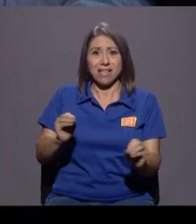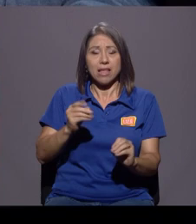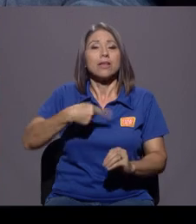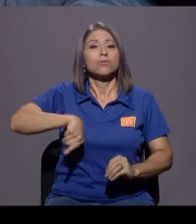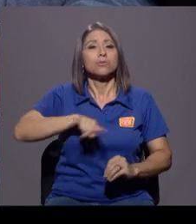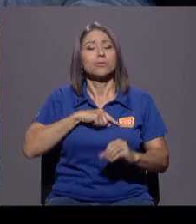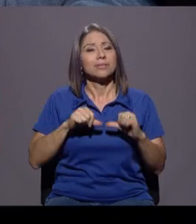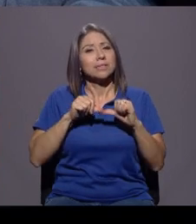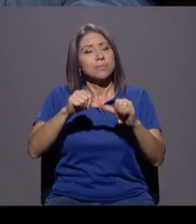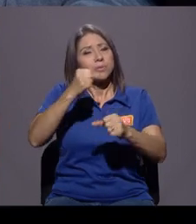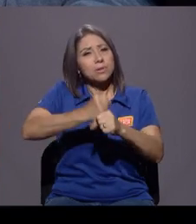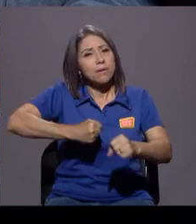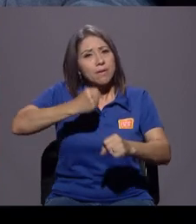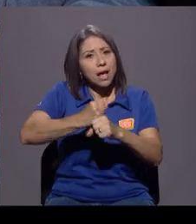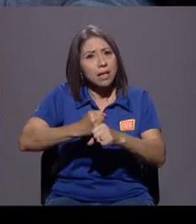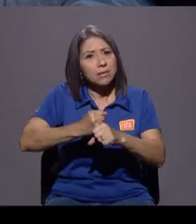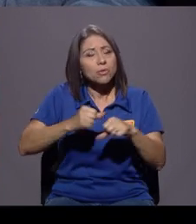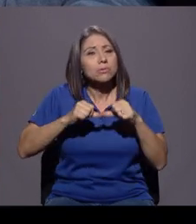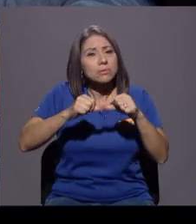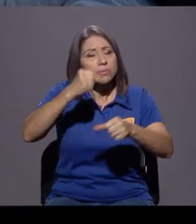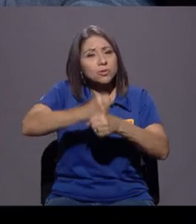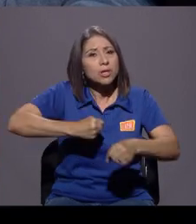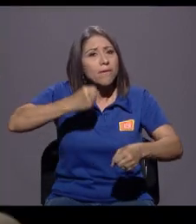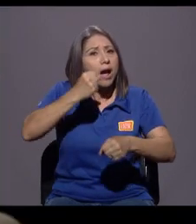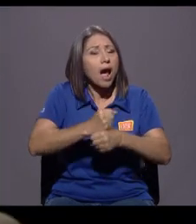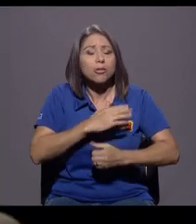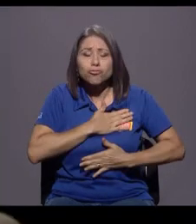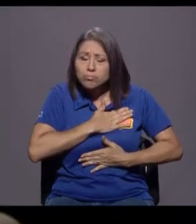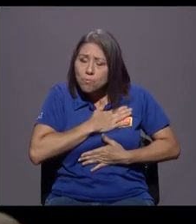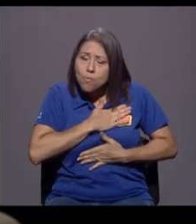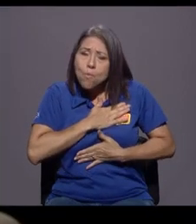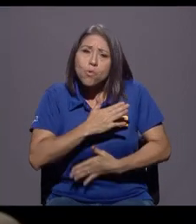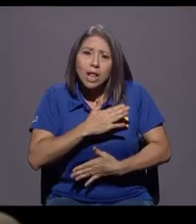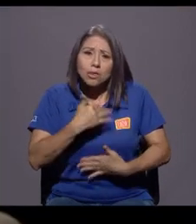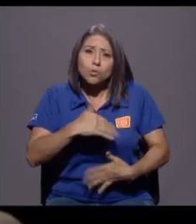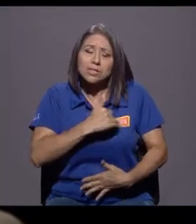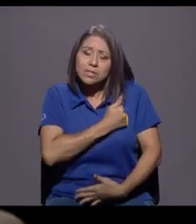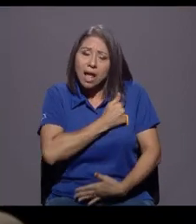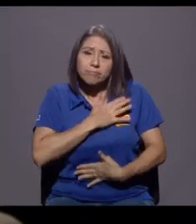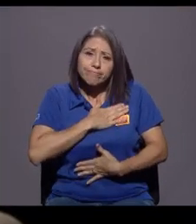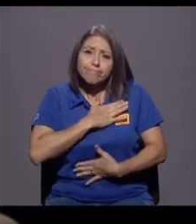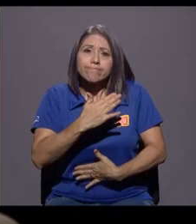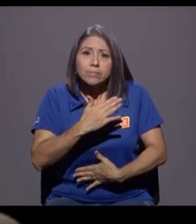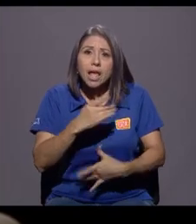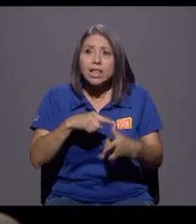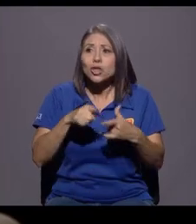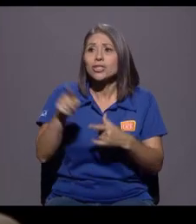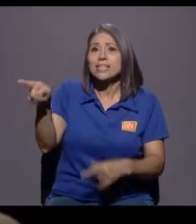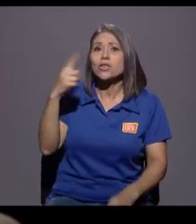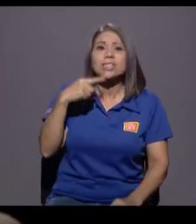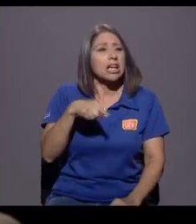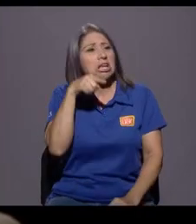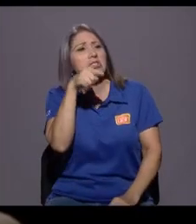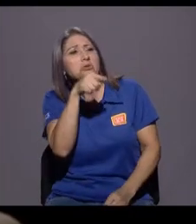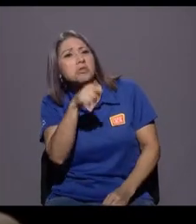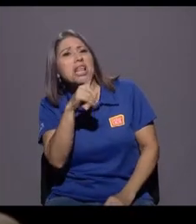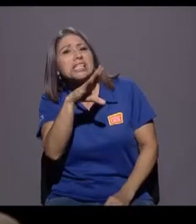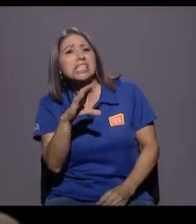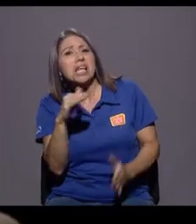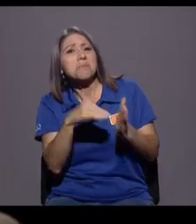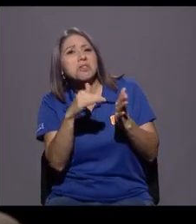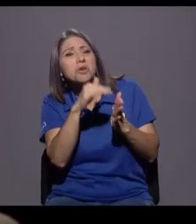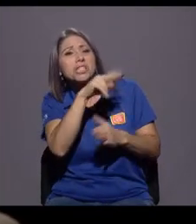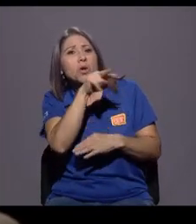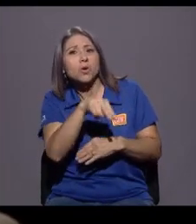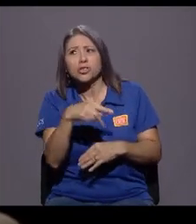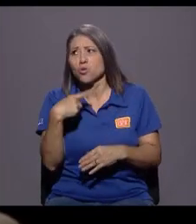trabajando. Y seguimos trabajando de manera muy altruista, honestamente. Entonces, cuando dicen eso, cuando dicen, es que ustedes... 100 millones de colores llegan, ¿a dónde?